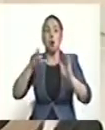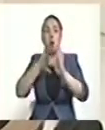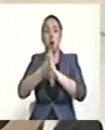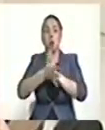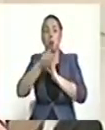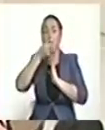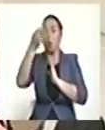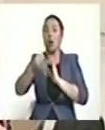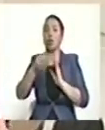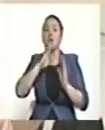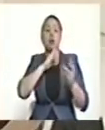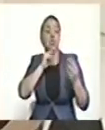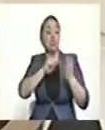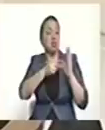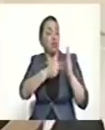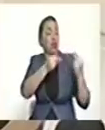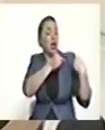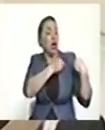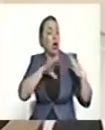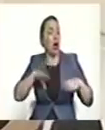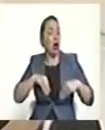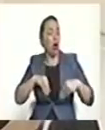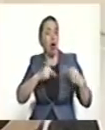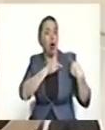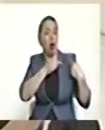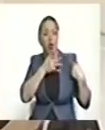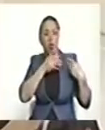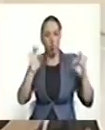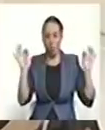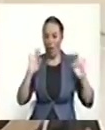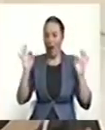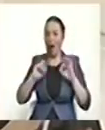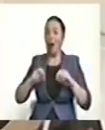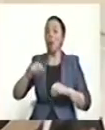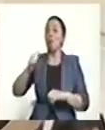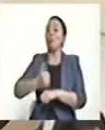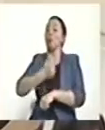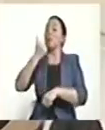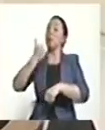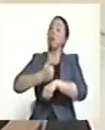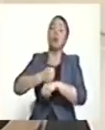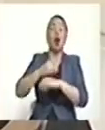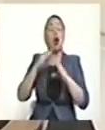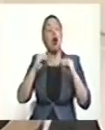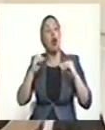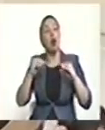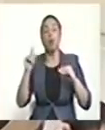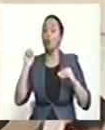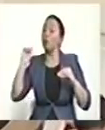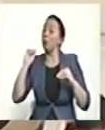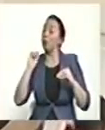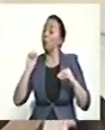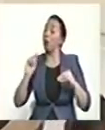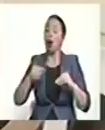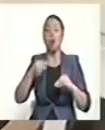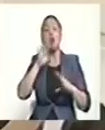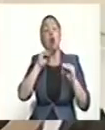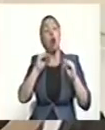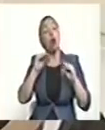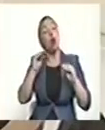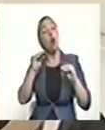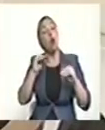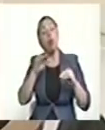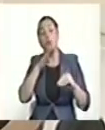aceptar responsabilidad. Es decir, cualquier cabecilla se sienta a hablar largas horas de la traición criminal de esa organización sin